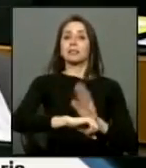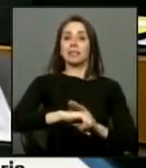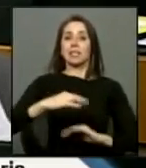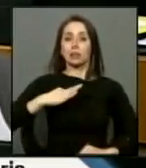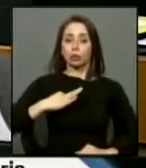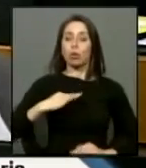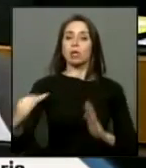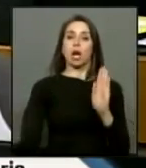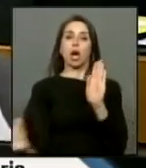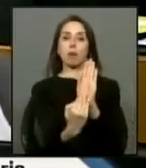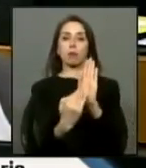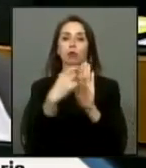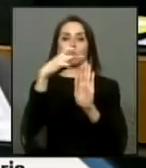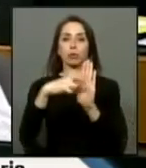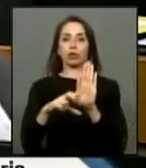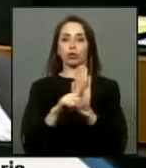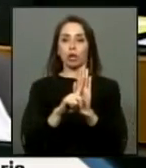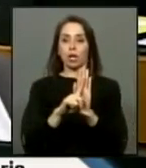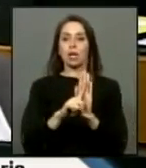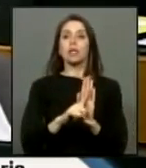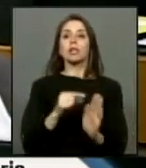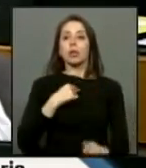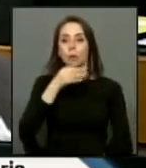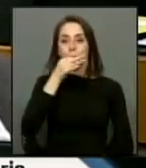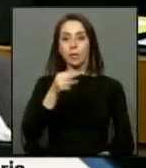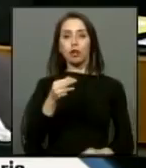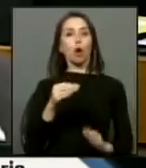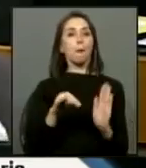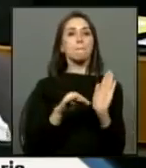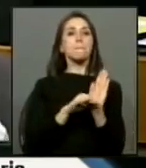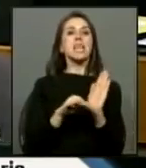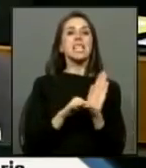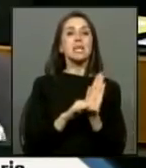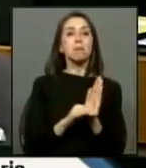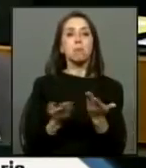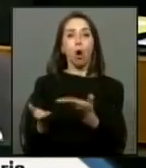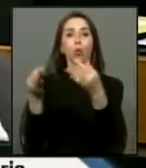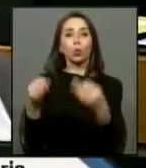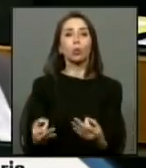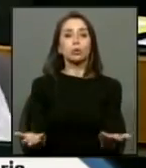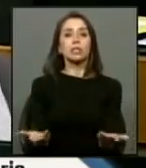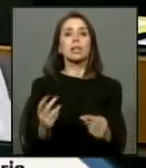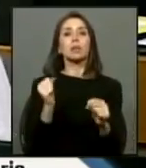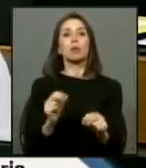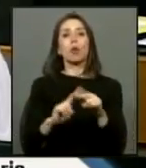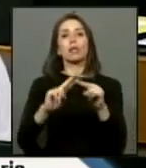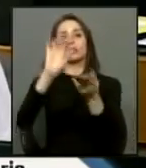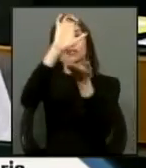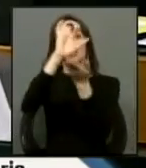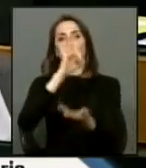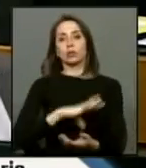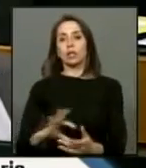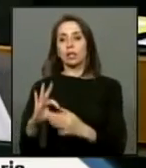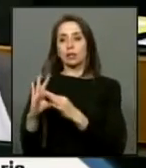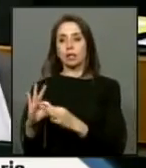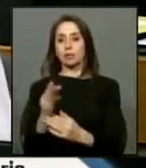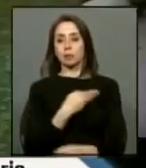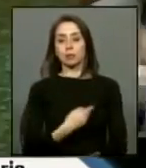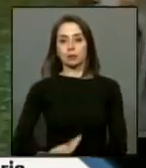y completo apoyo a este proyecto de ley porque como he dicho es el mínimo acto de justicia que puede hacer el Estado de Chile gracias presidente